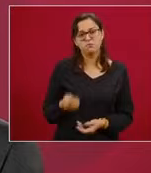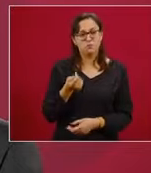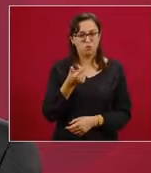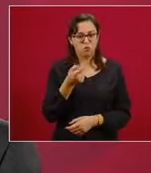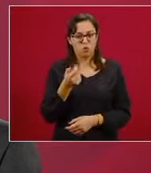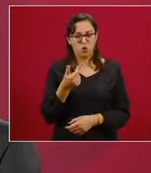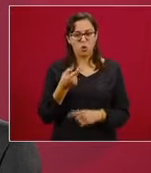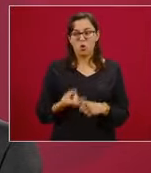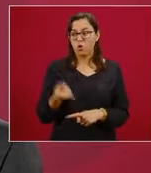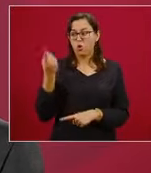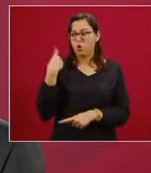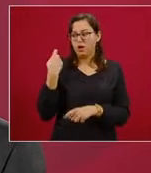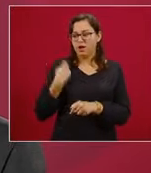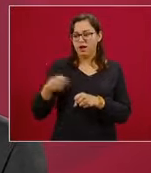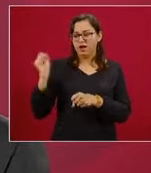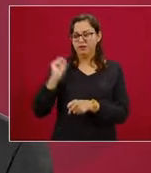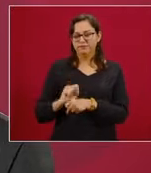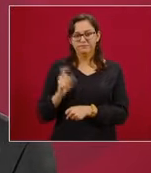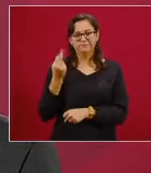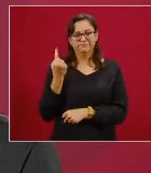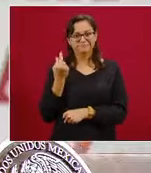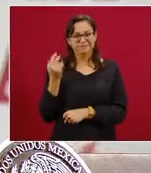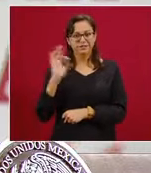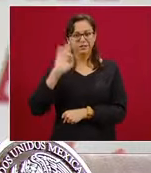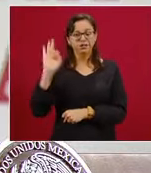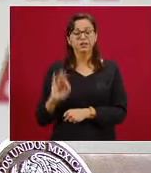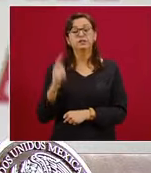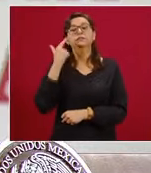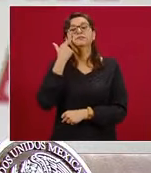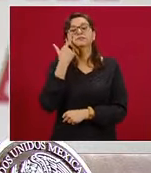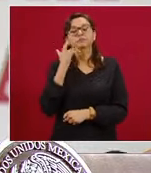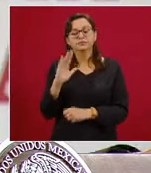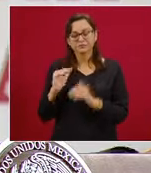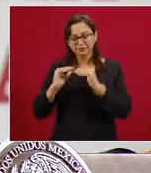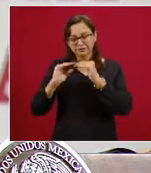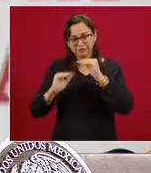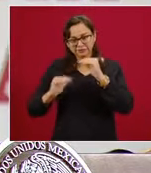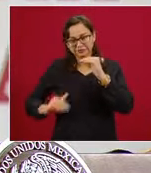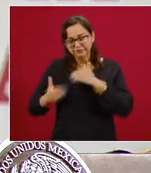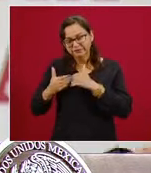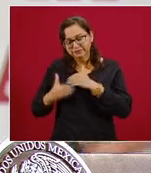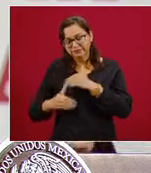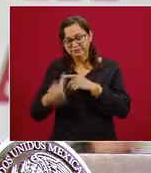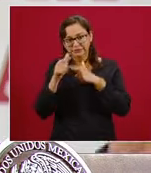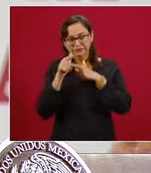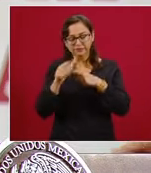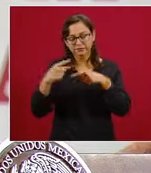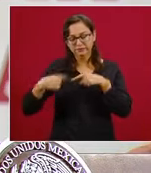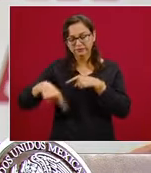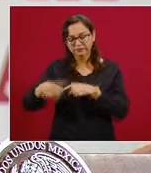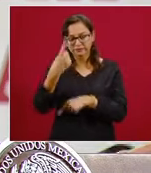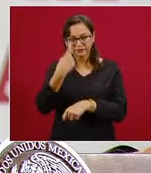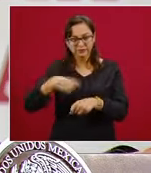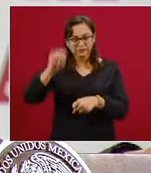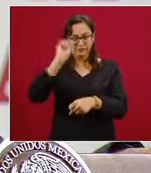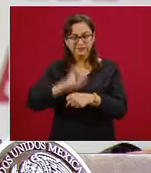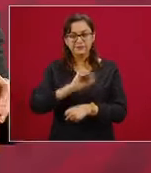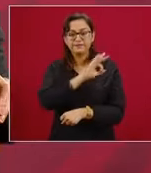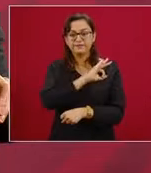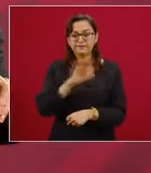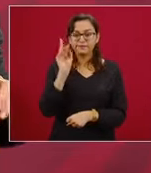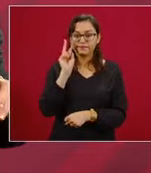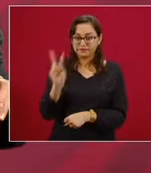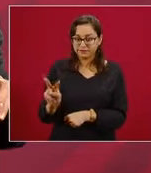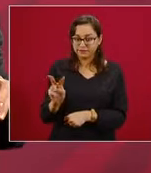que empezó con 25 por ciento. Y vamos a ver, ojalá que se mantenga a lo largo de toda la semana para que